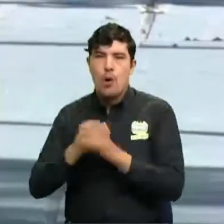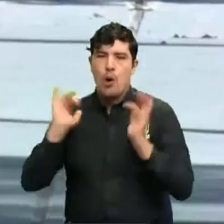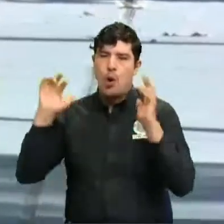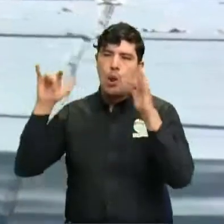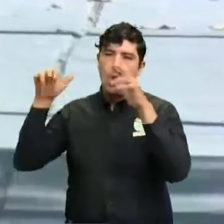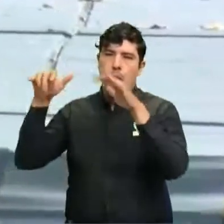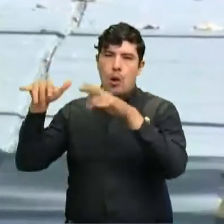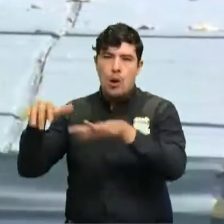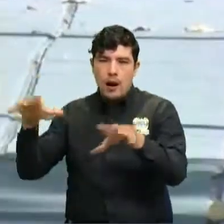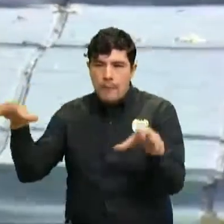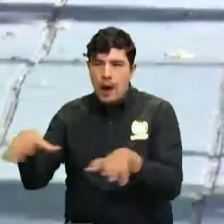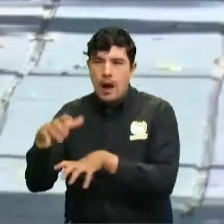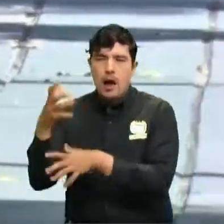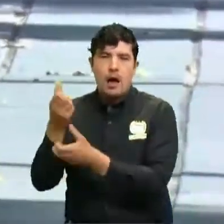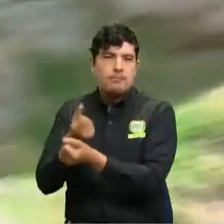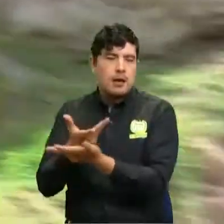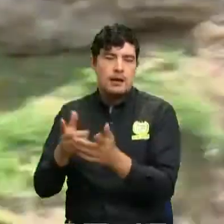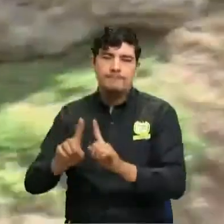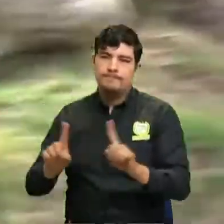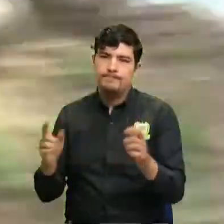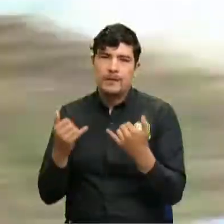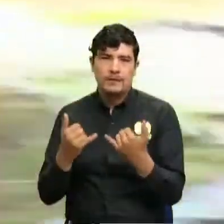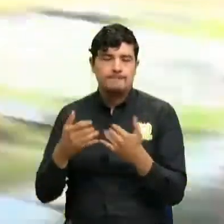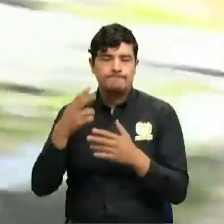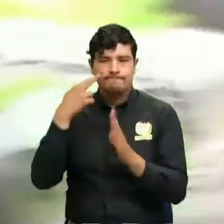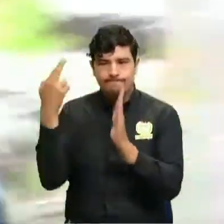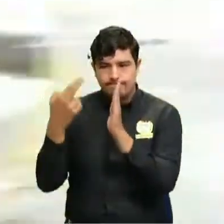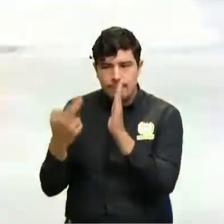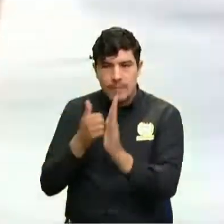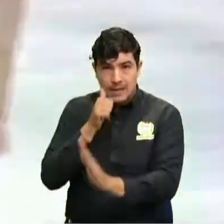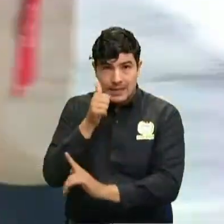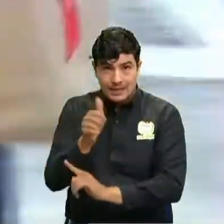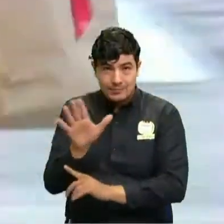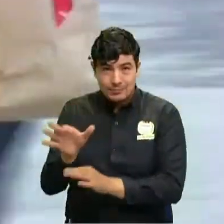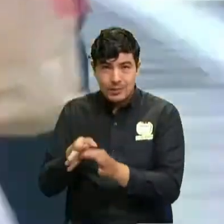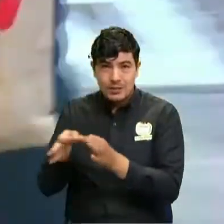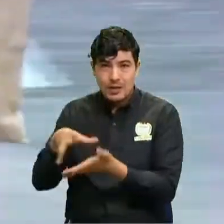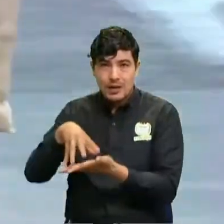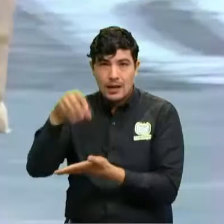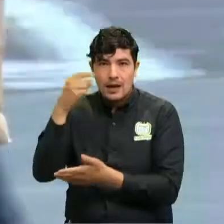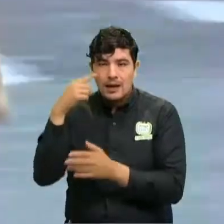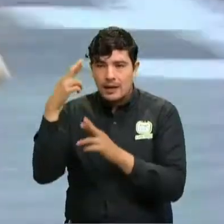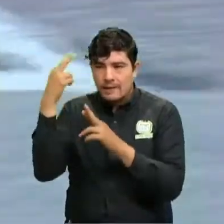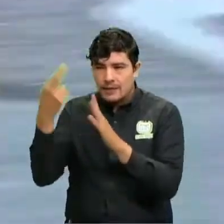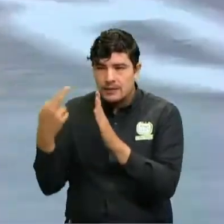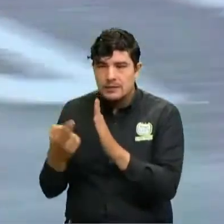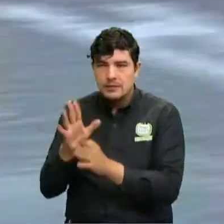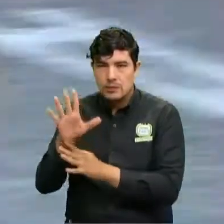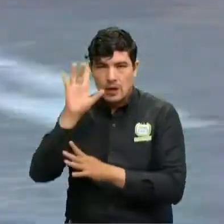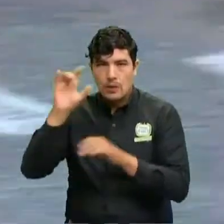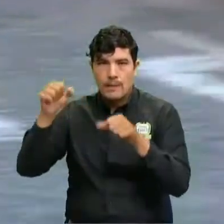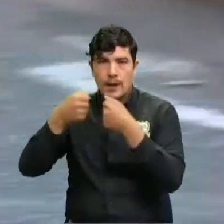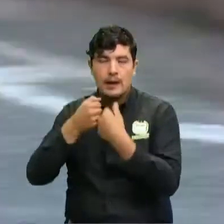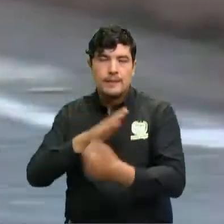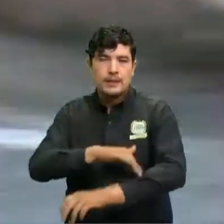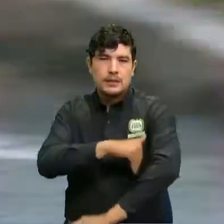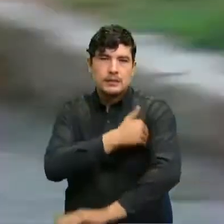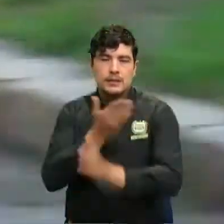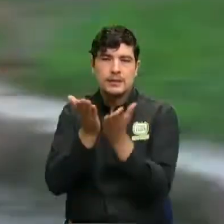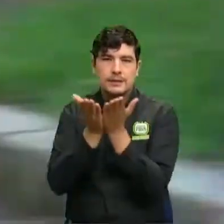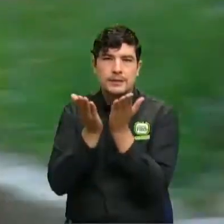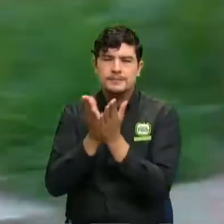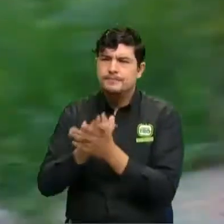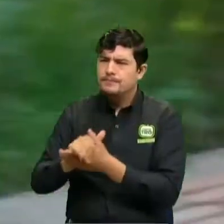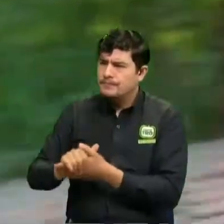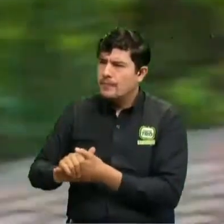metropolitana y en Málaga será revisada el día de mañana en compañía de la señora ministra de educación. Felipe, el